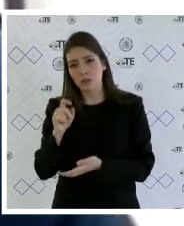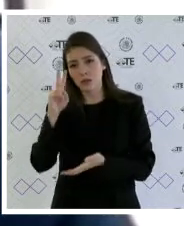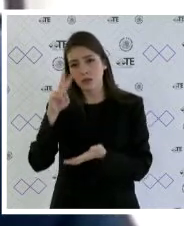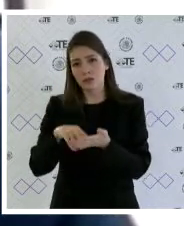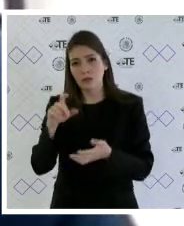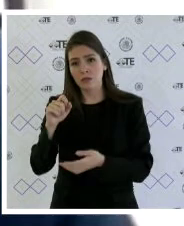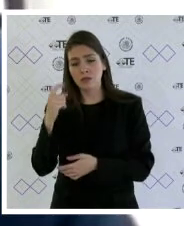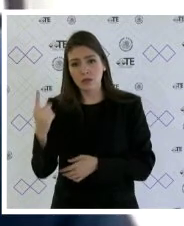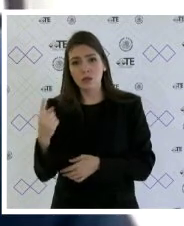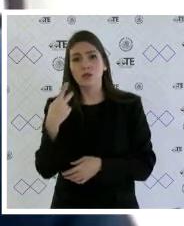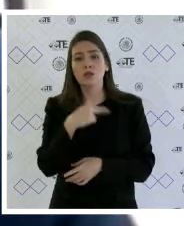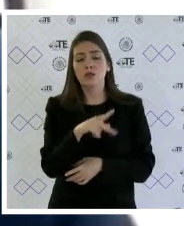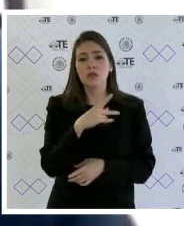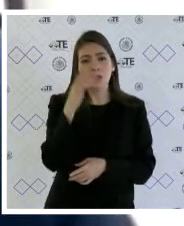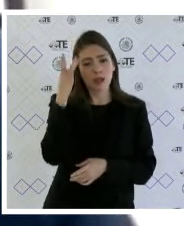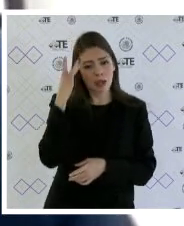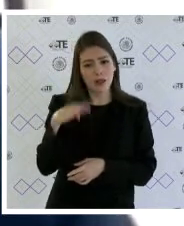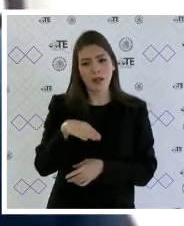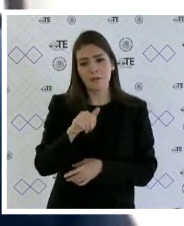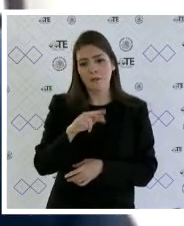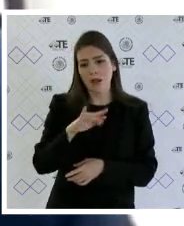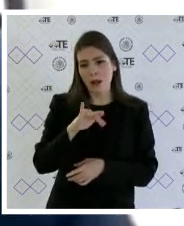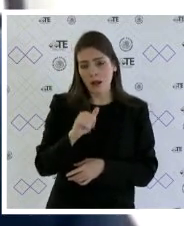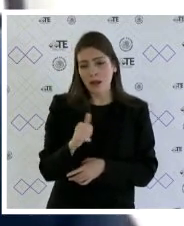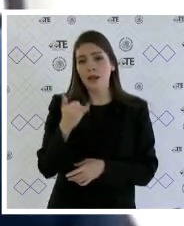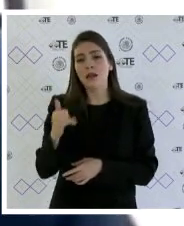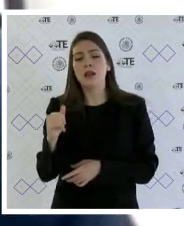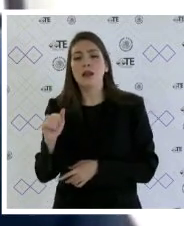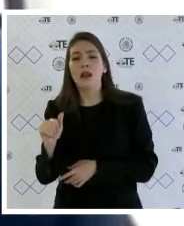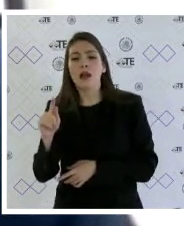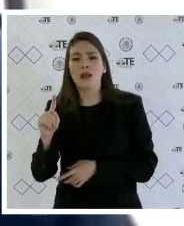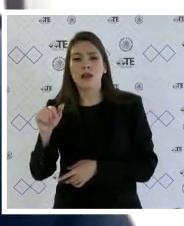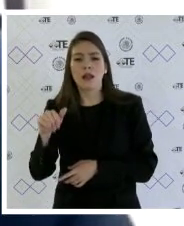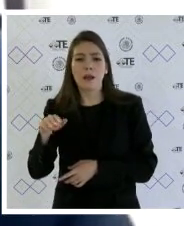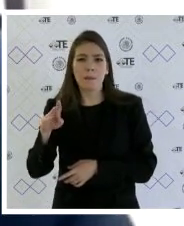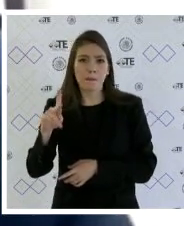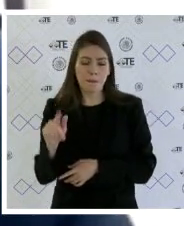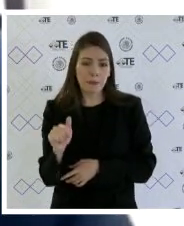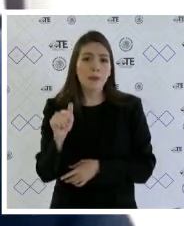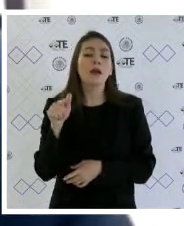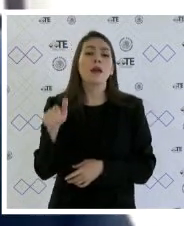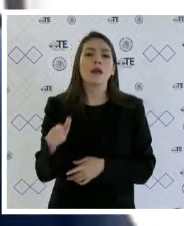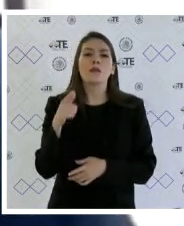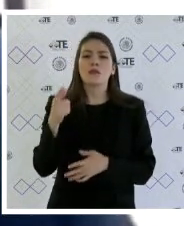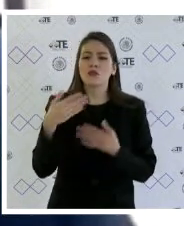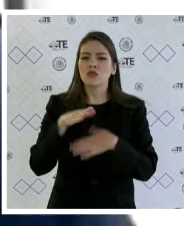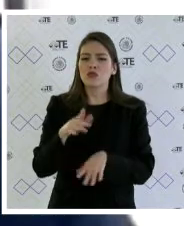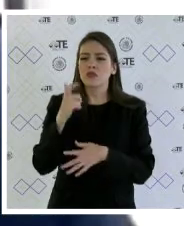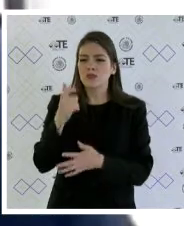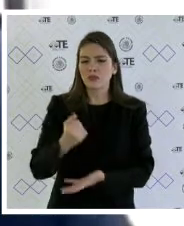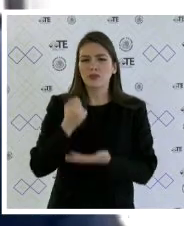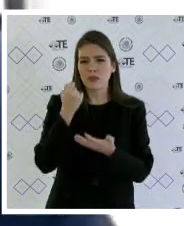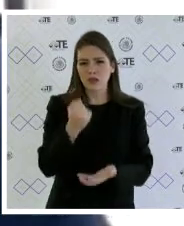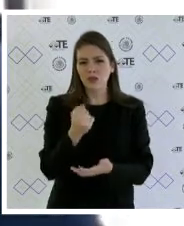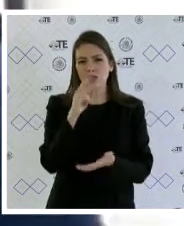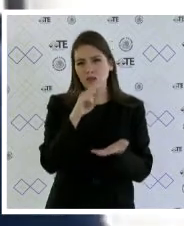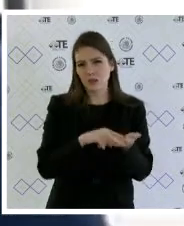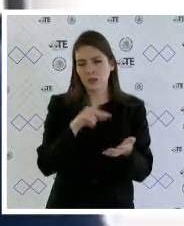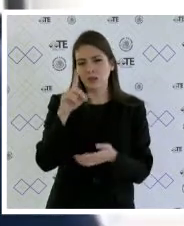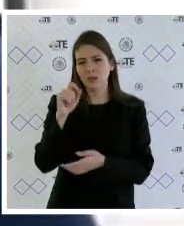Unidad Habitacional y Obrera 1 la elección de la COPACO y en Atlampa respecto a la consulta de presupuesto participativo 2020 y 2021